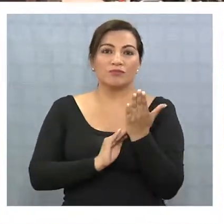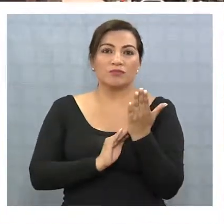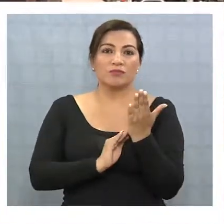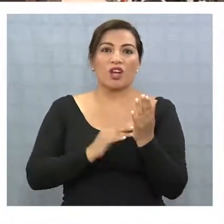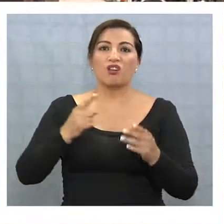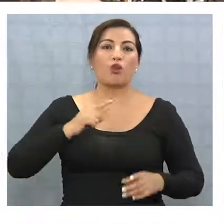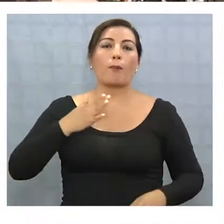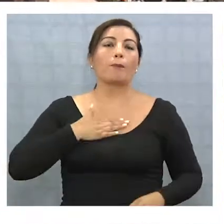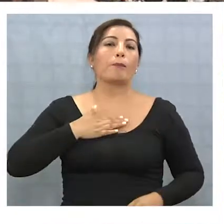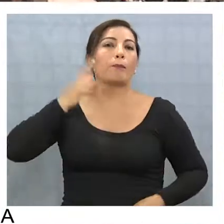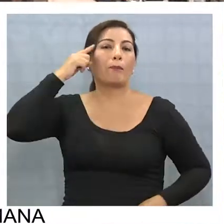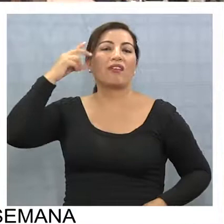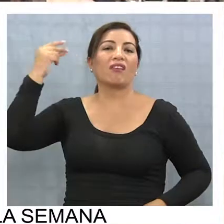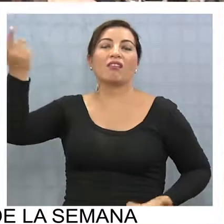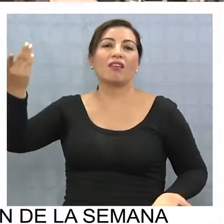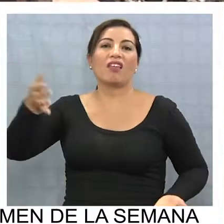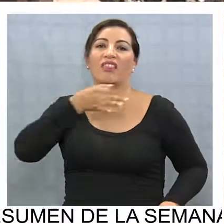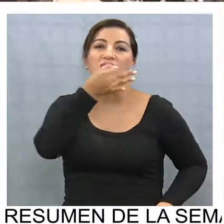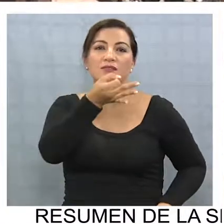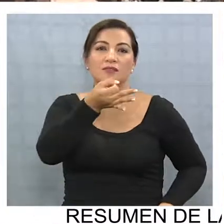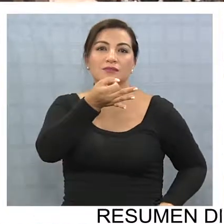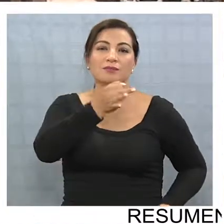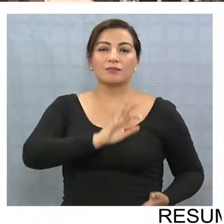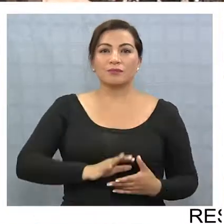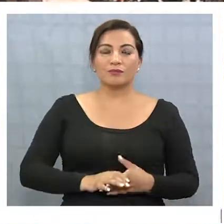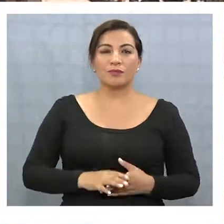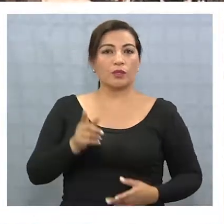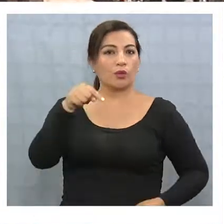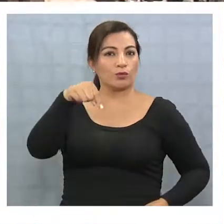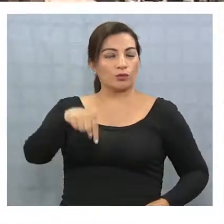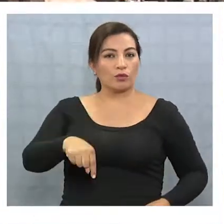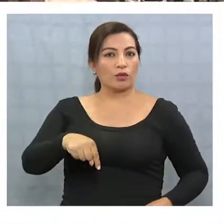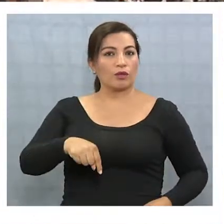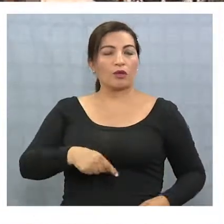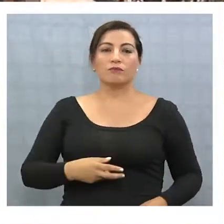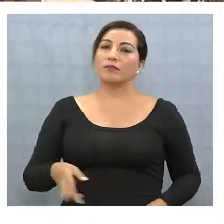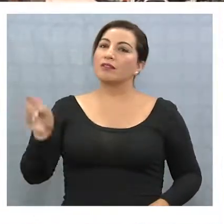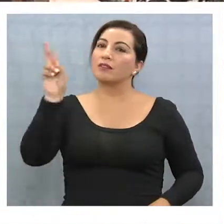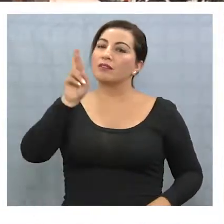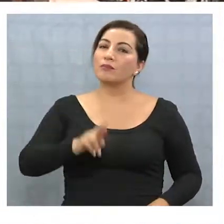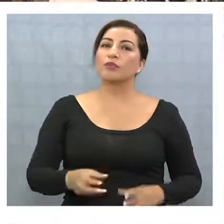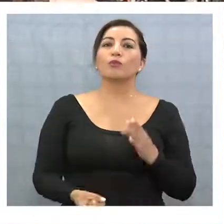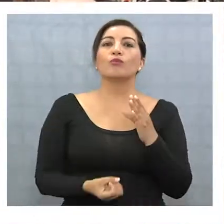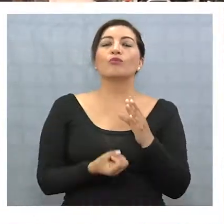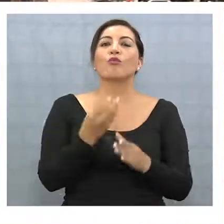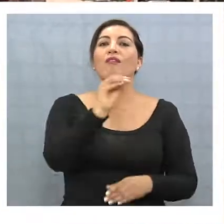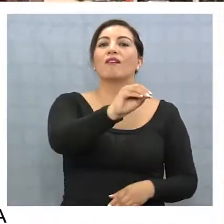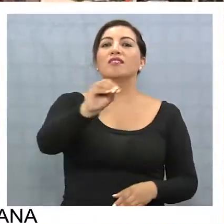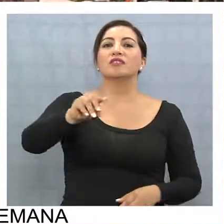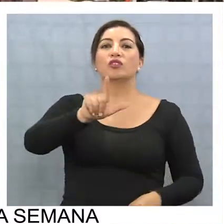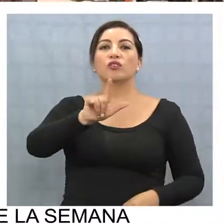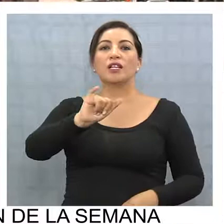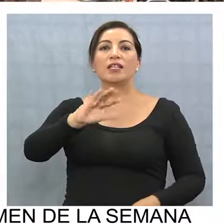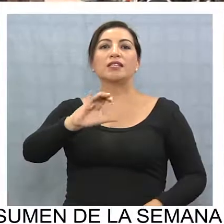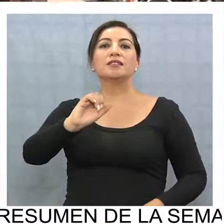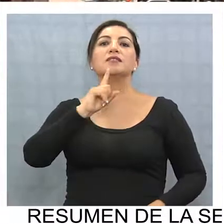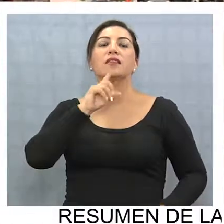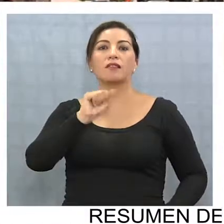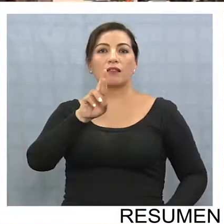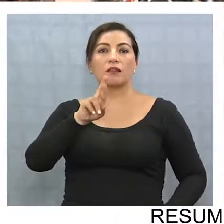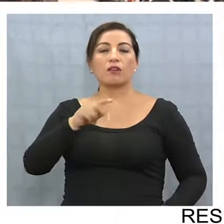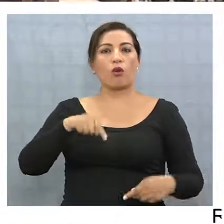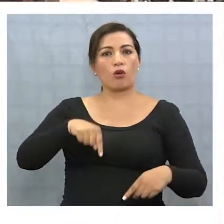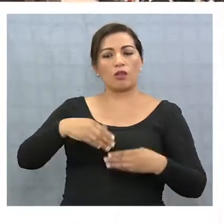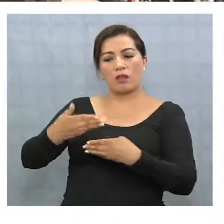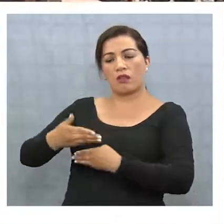no es que a se me ocurra ni que sea antojadizo decirlo. Hoy día se vuelve a llamar a una nueva licitación, hoy día en la prensa, en